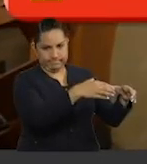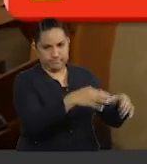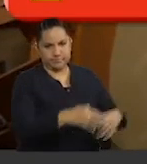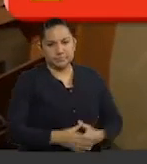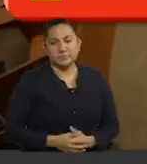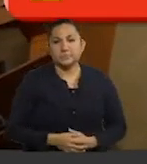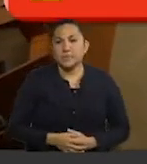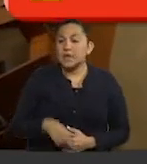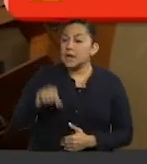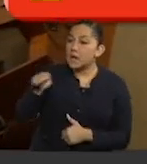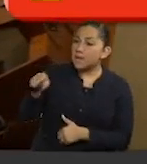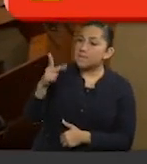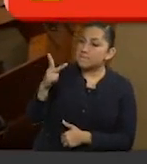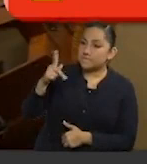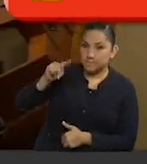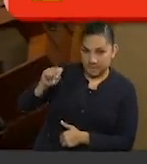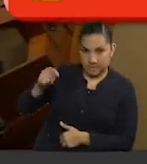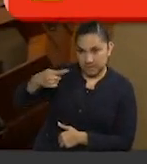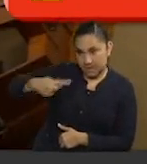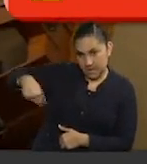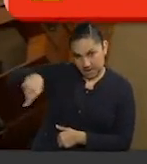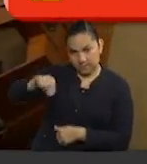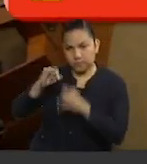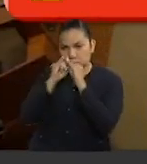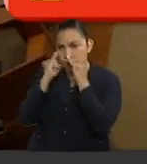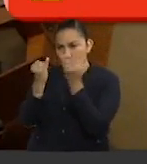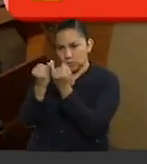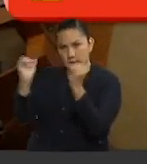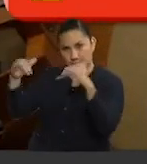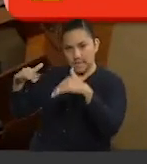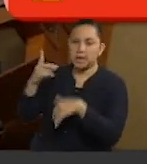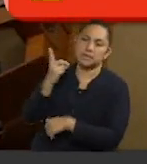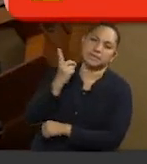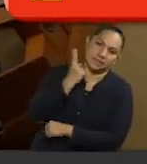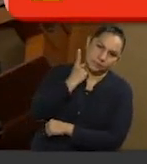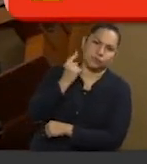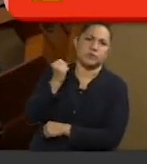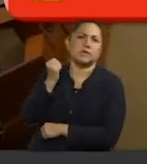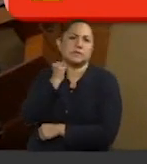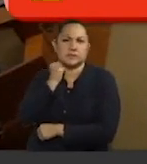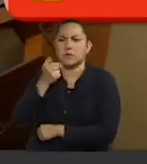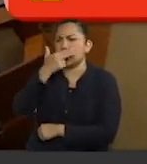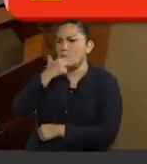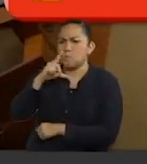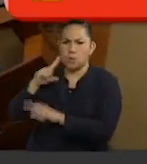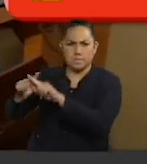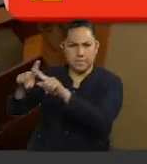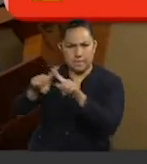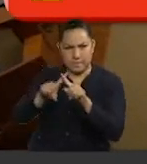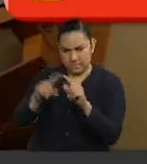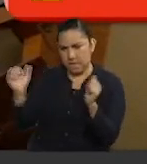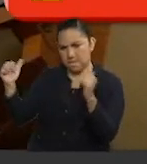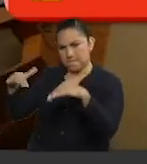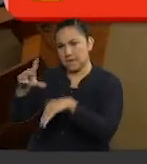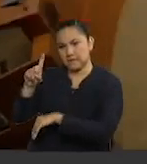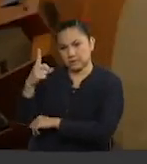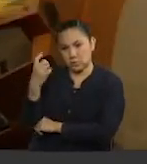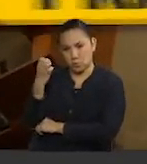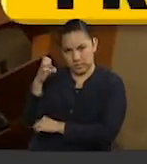Por su parte, Partido del Trabajo realizará plenaria conjunta de diputados y senadores el miércoles 31 de enero.